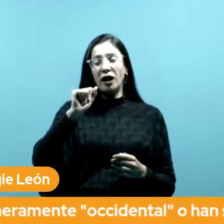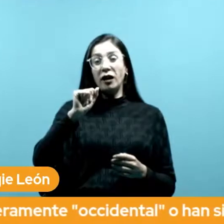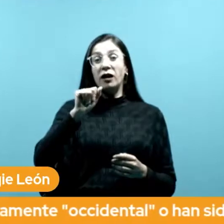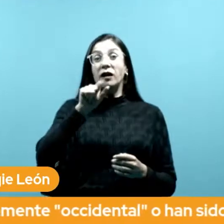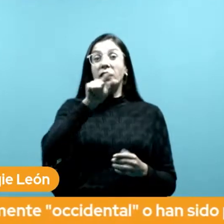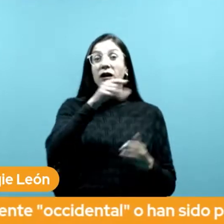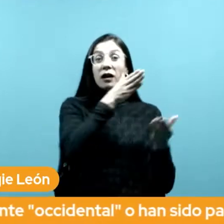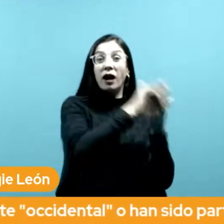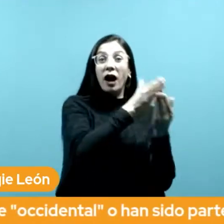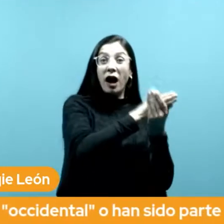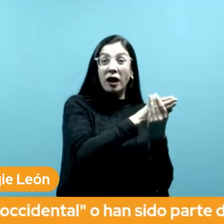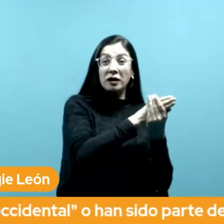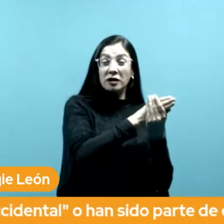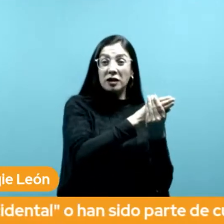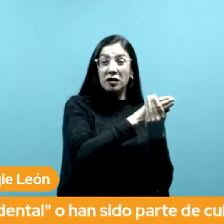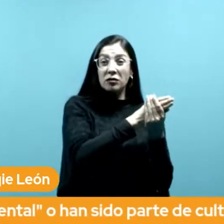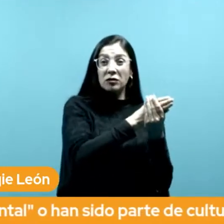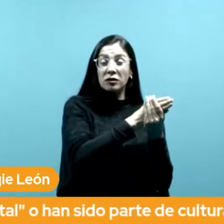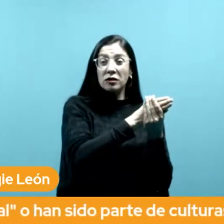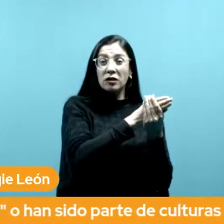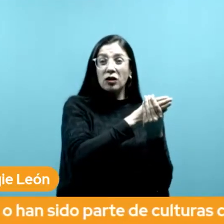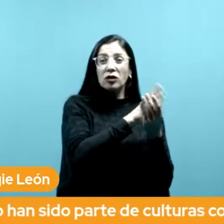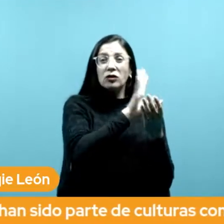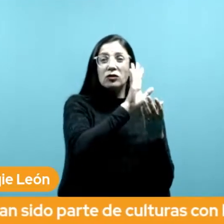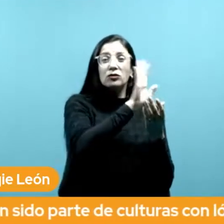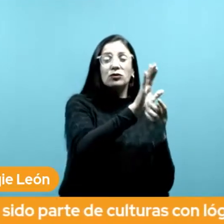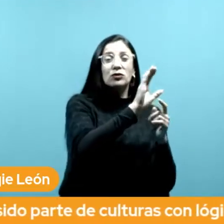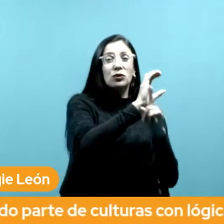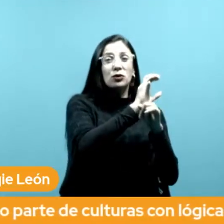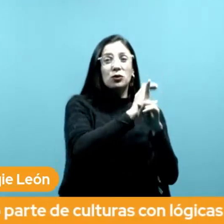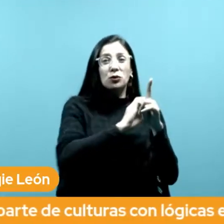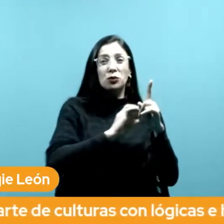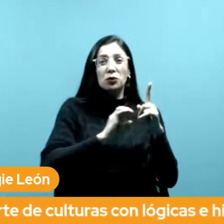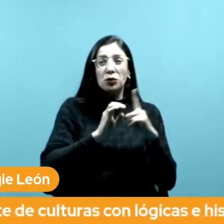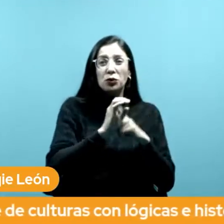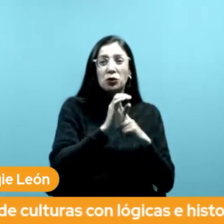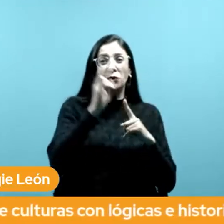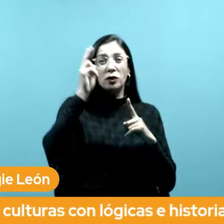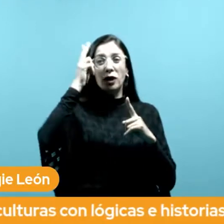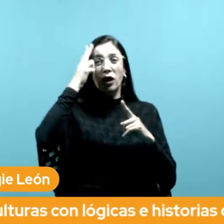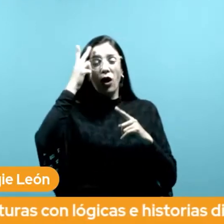occidental o han sido parte de culturas con lógicas e historias distintas?